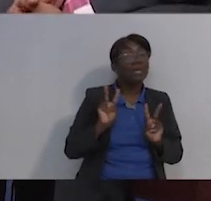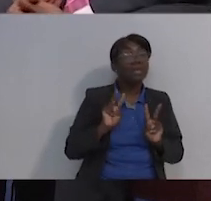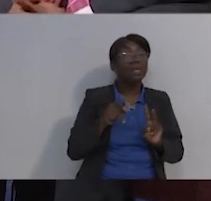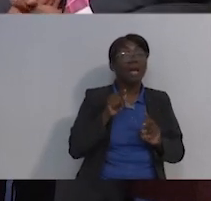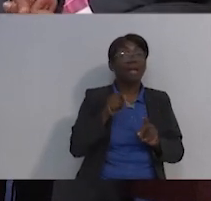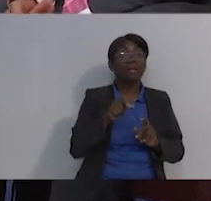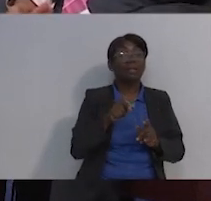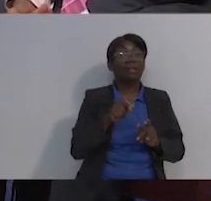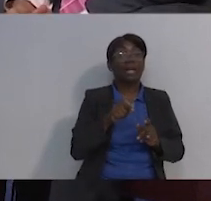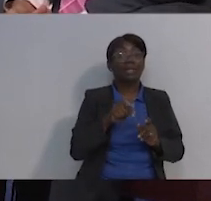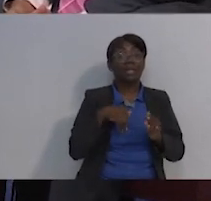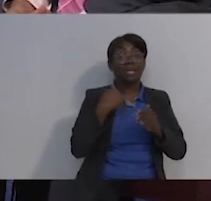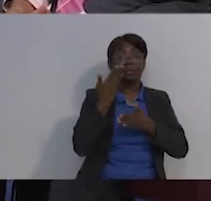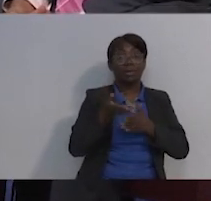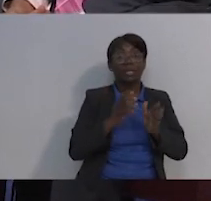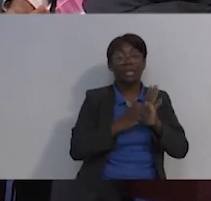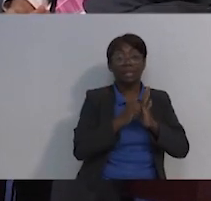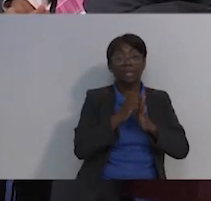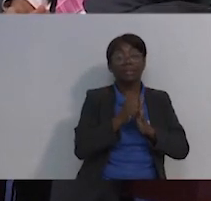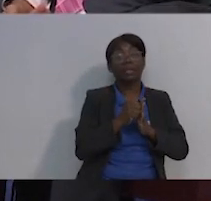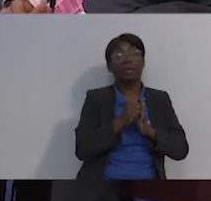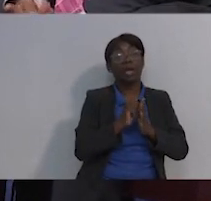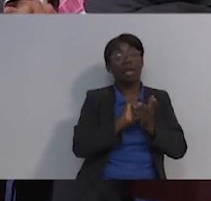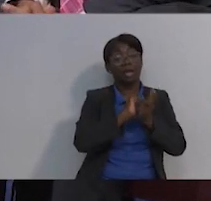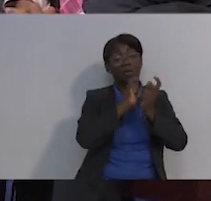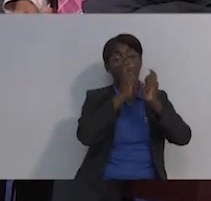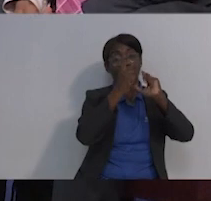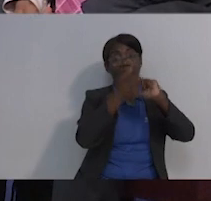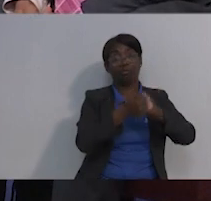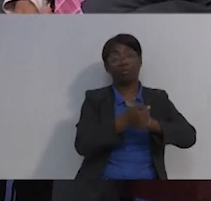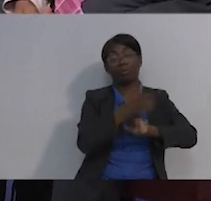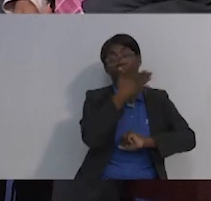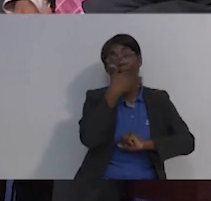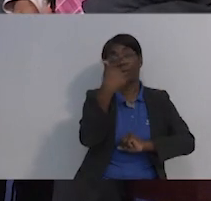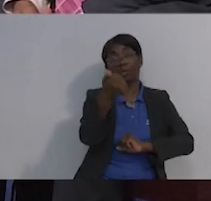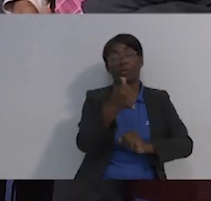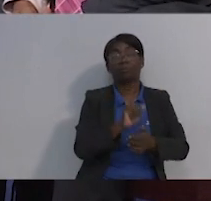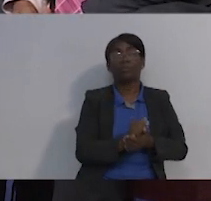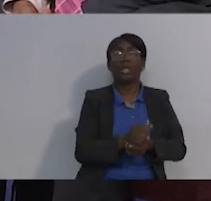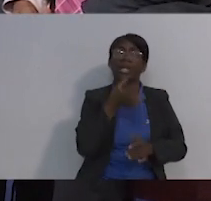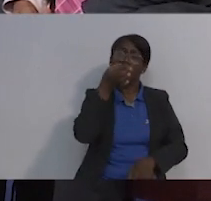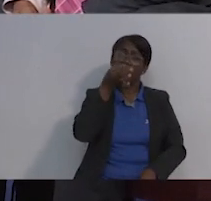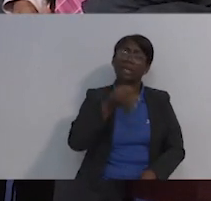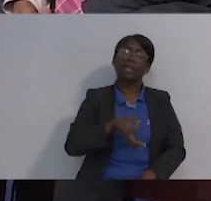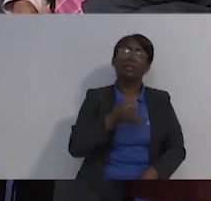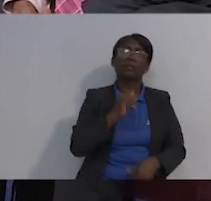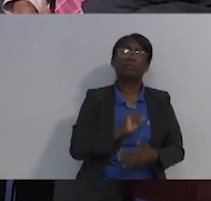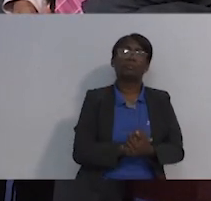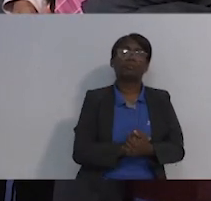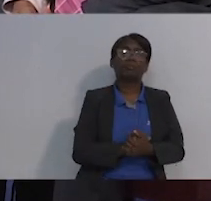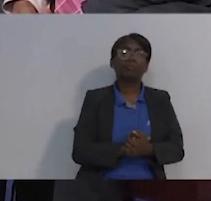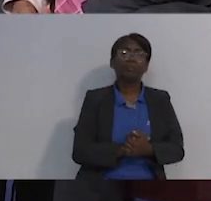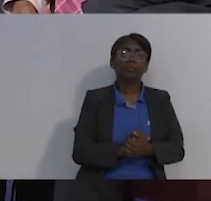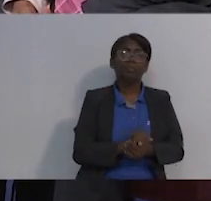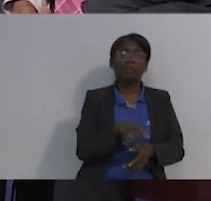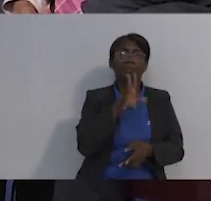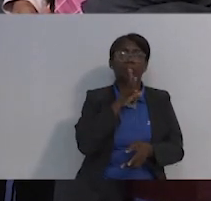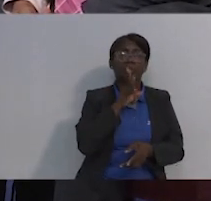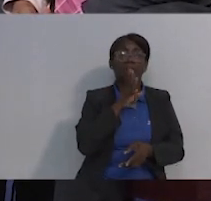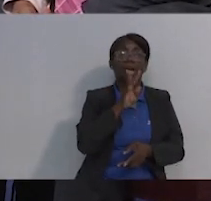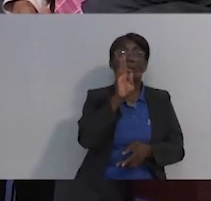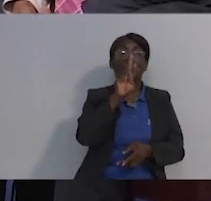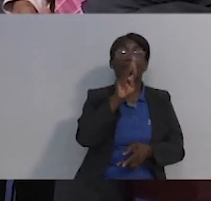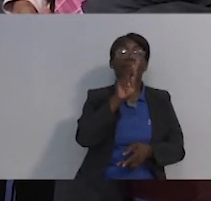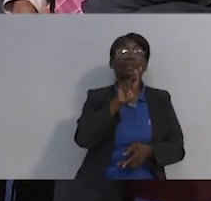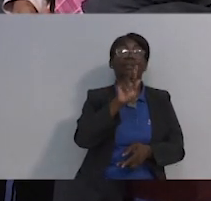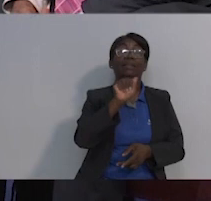Y creo que también, de eso que está hablando de la trascendencia, creo que lo más importante es que yo he escuchado a todo